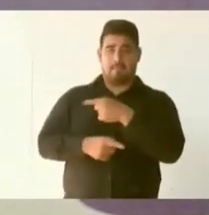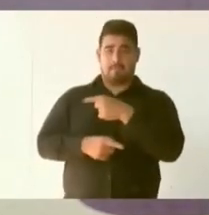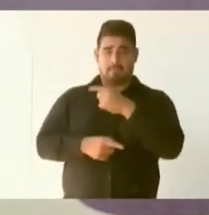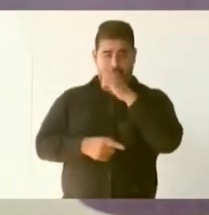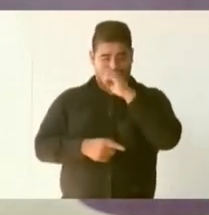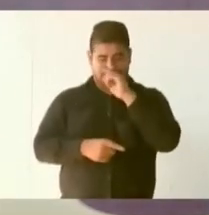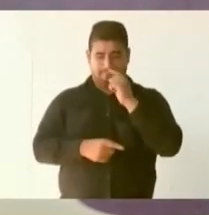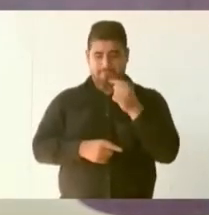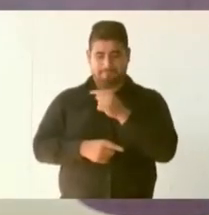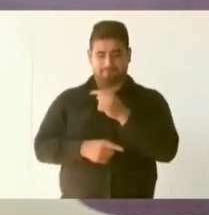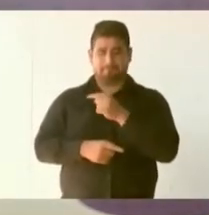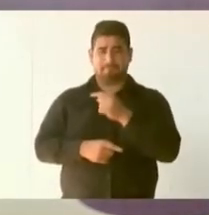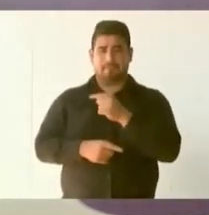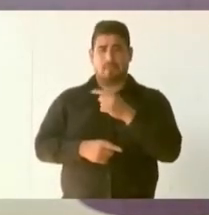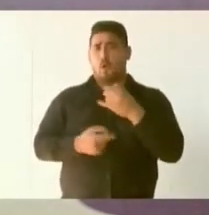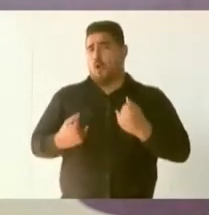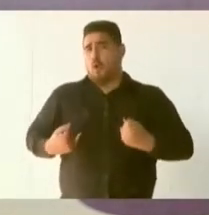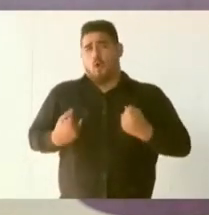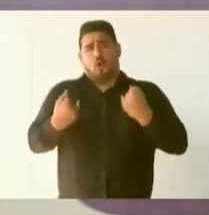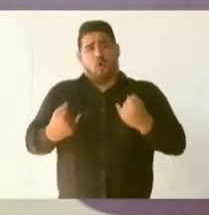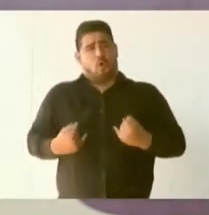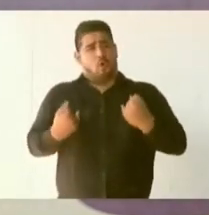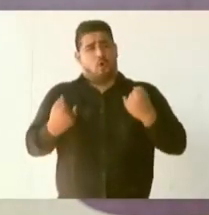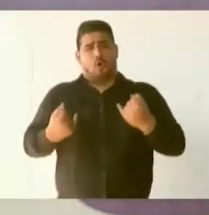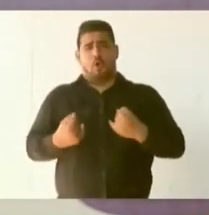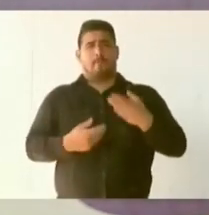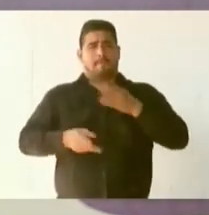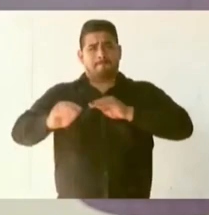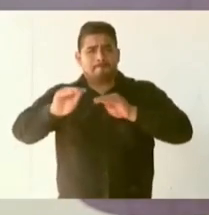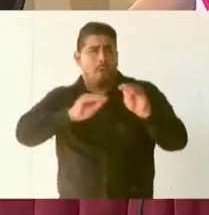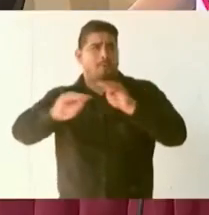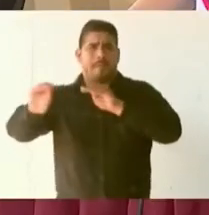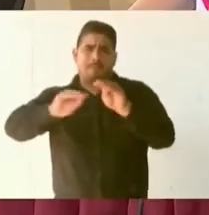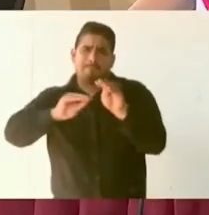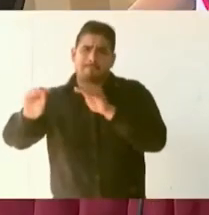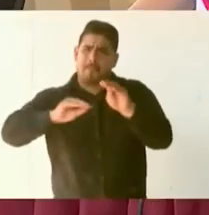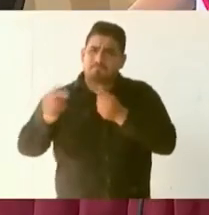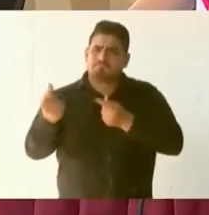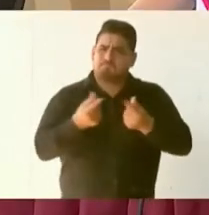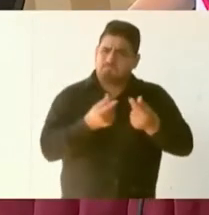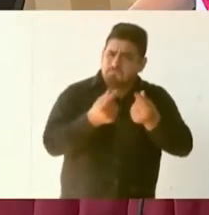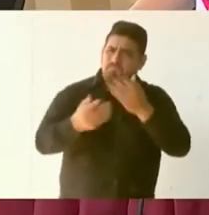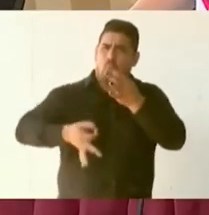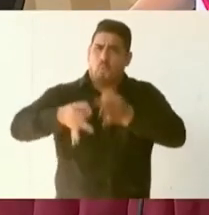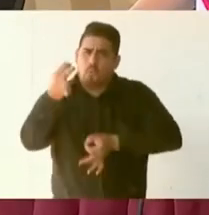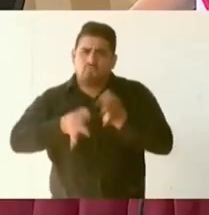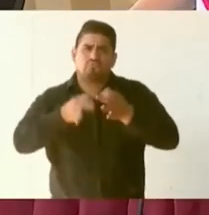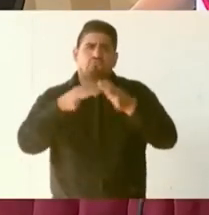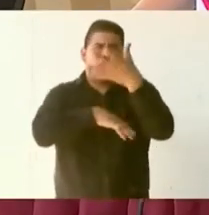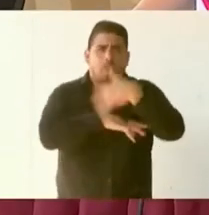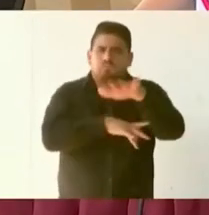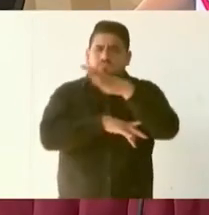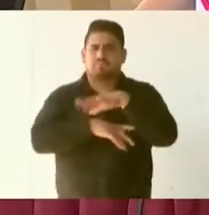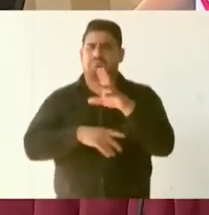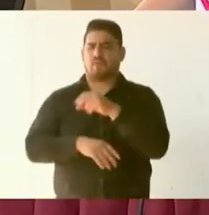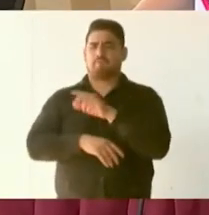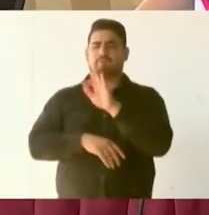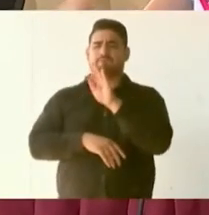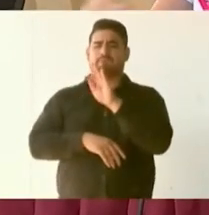jovencita luchando por la justicia, no es fifí,